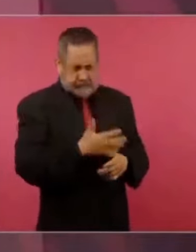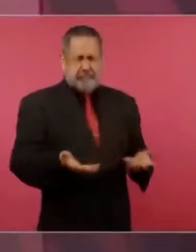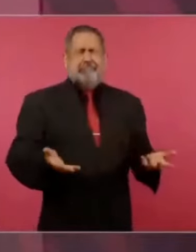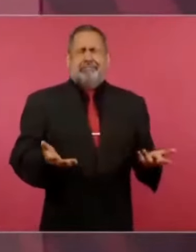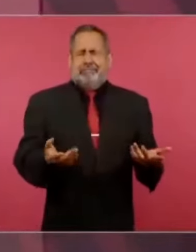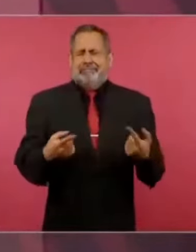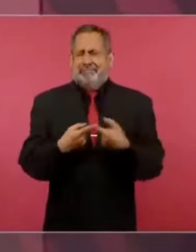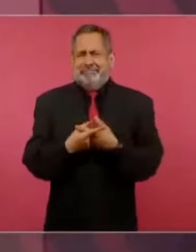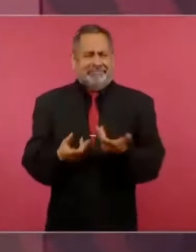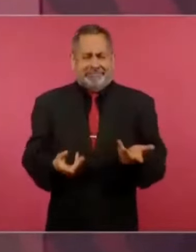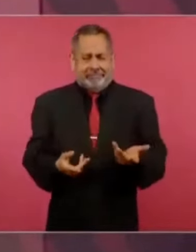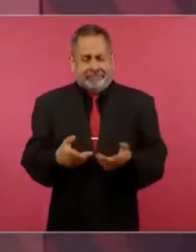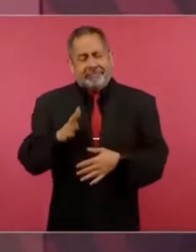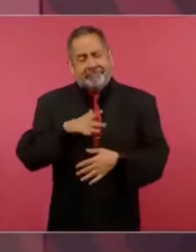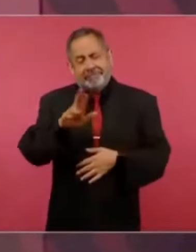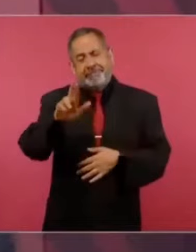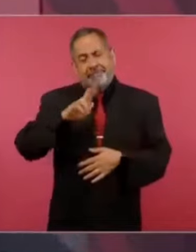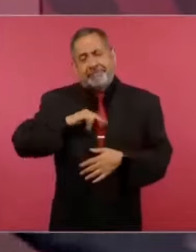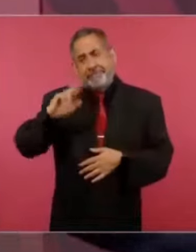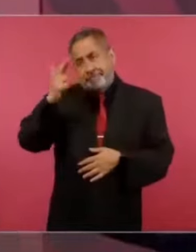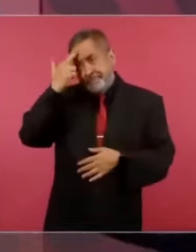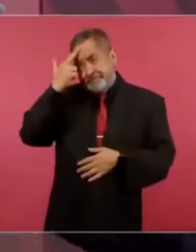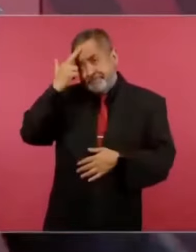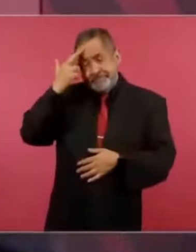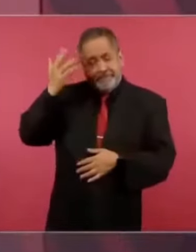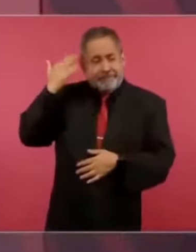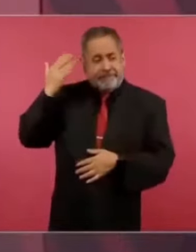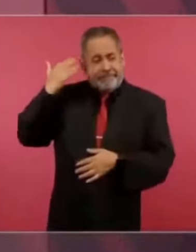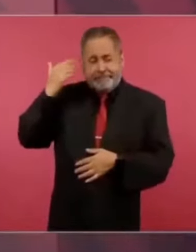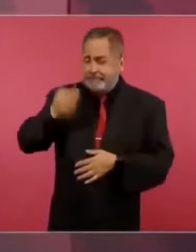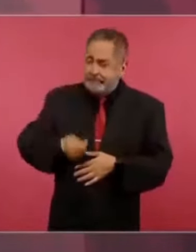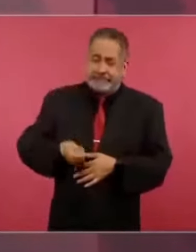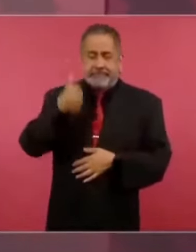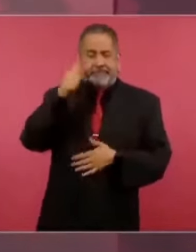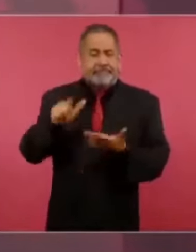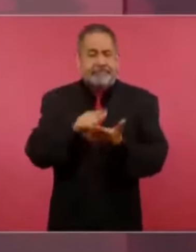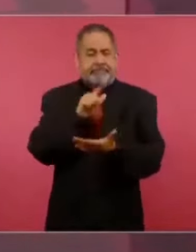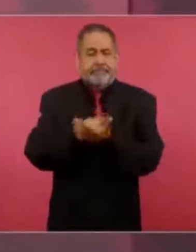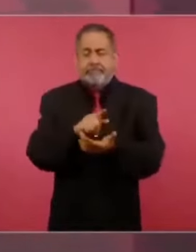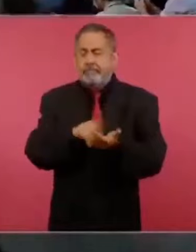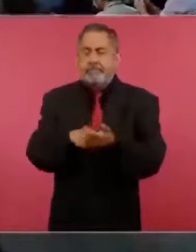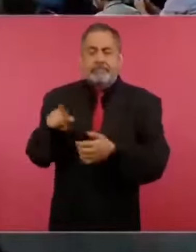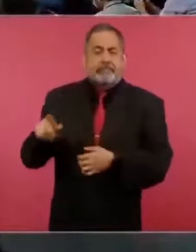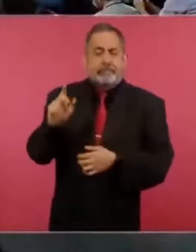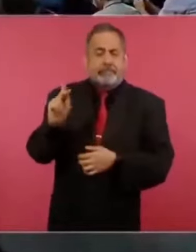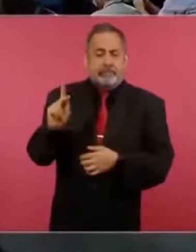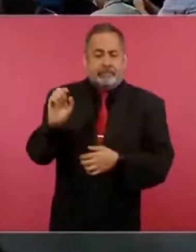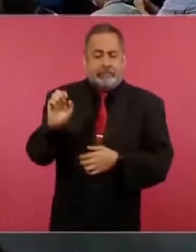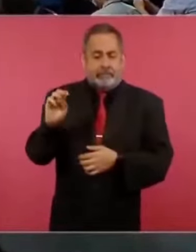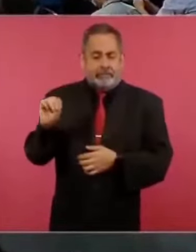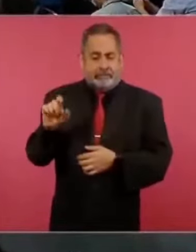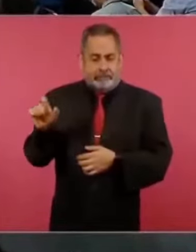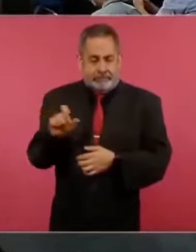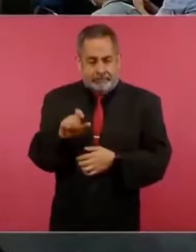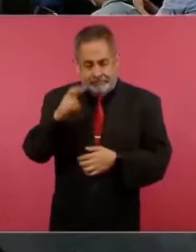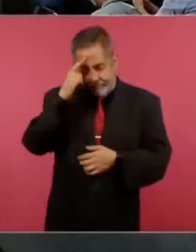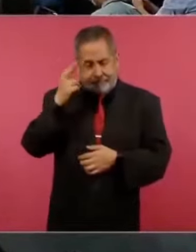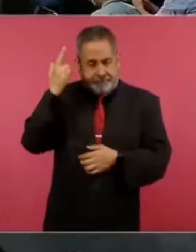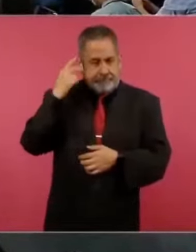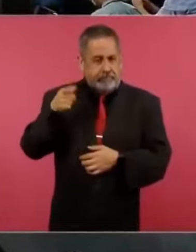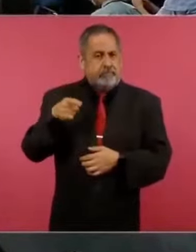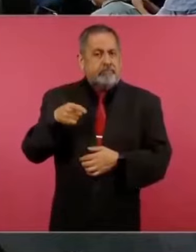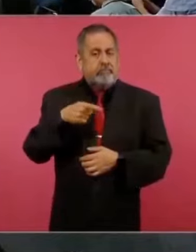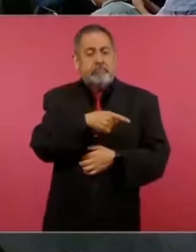en Pemex que